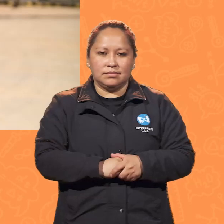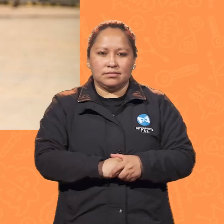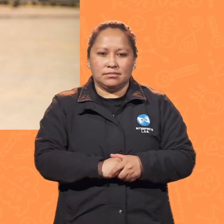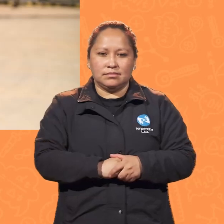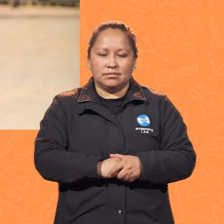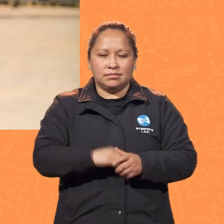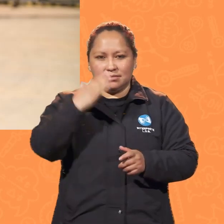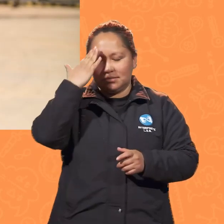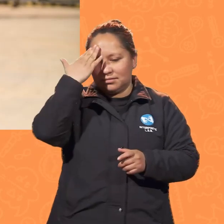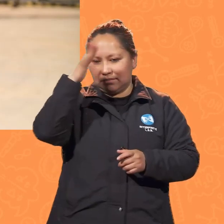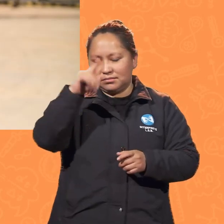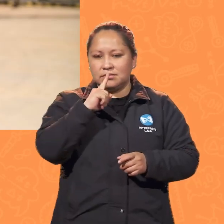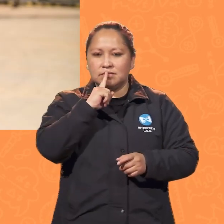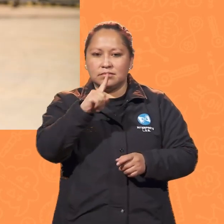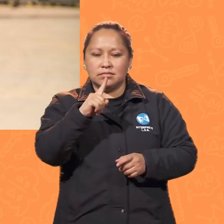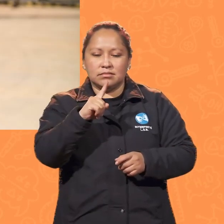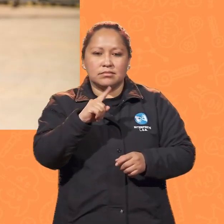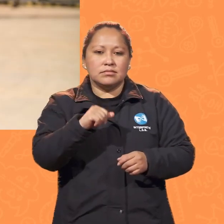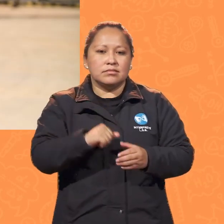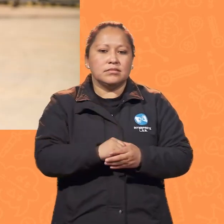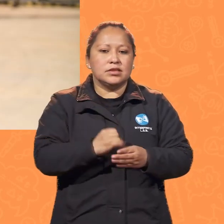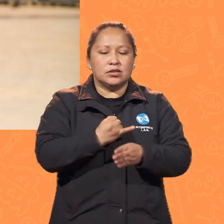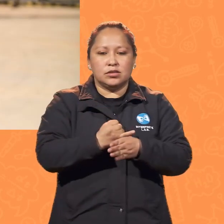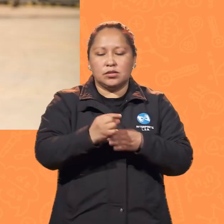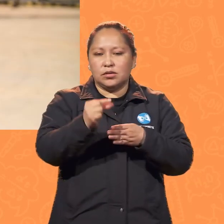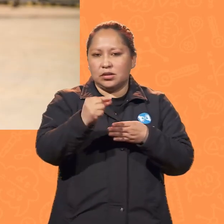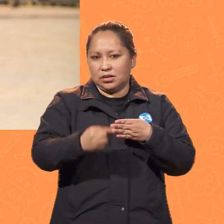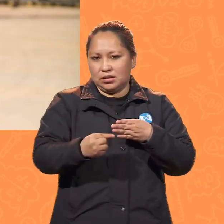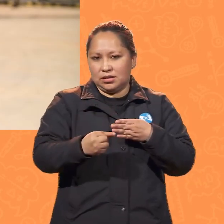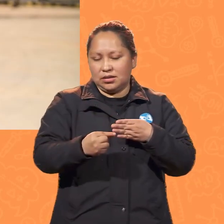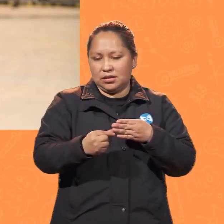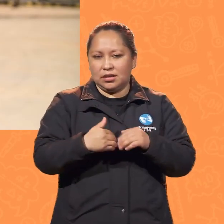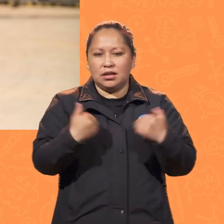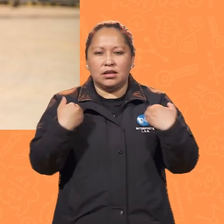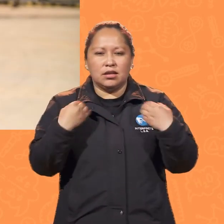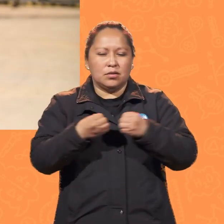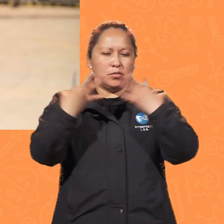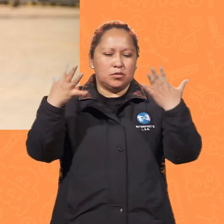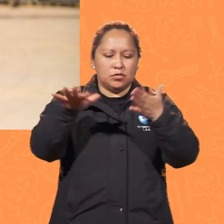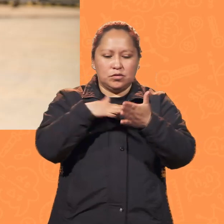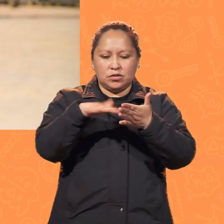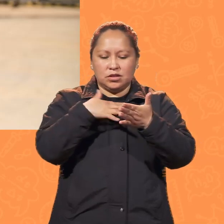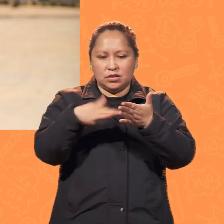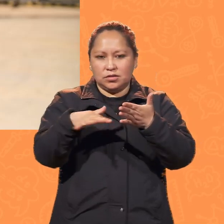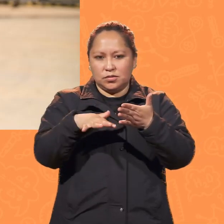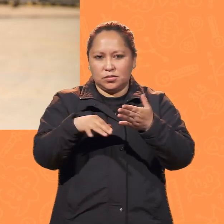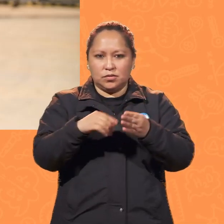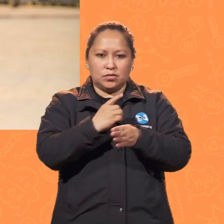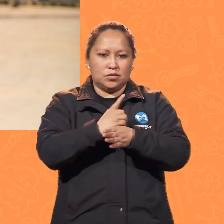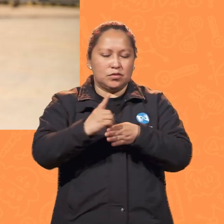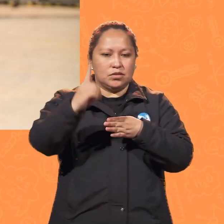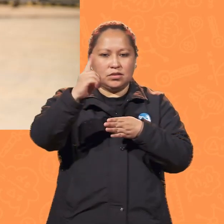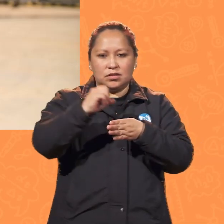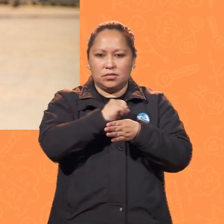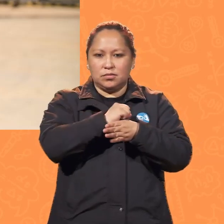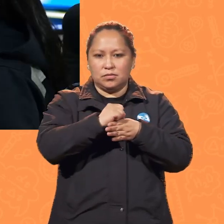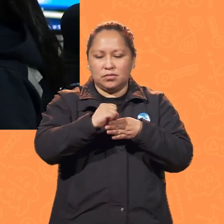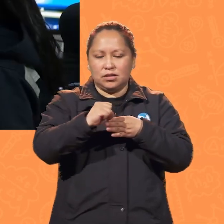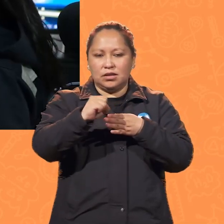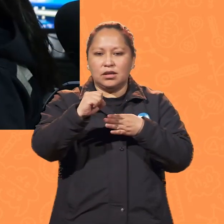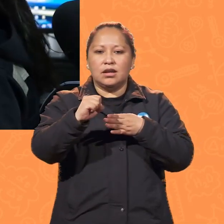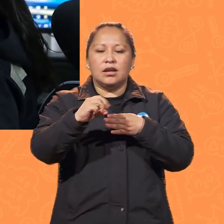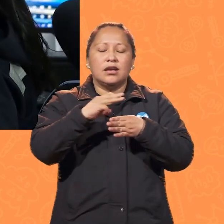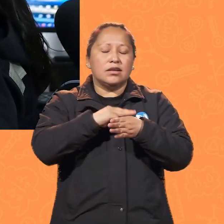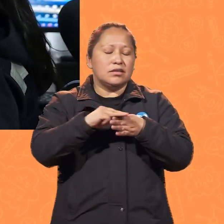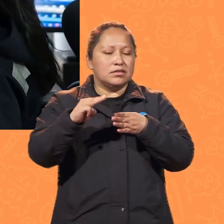Hola, soy Paola Beltrán, soy ingeniero industrial. Tengo varios estudios de posgrado. Desde muy pequeña me gustaba estudiar mucho.